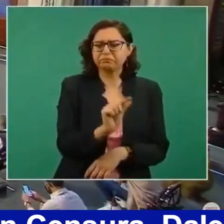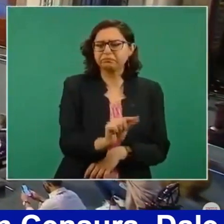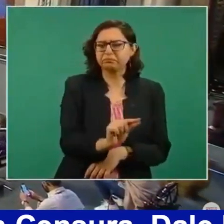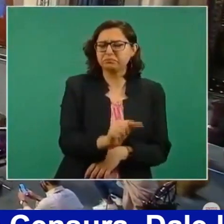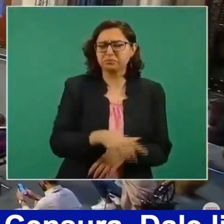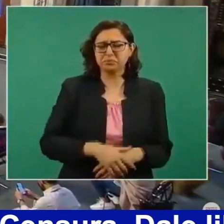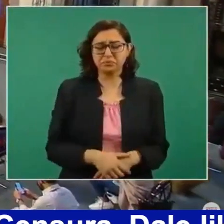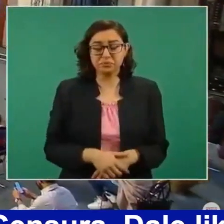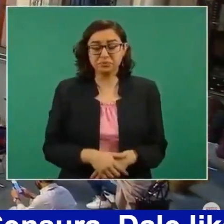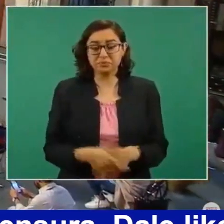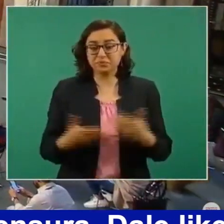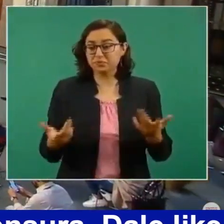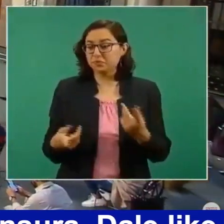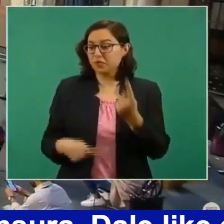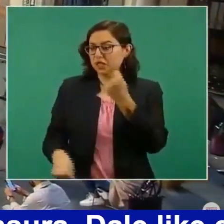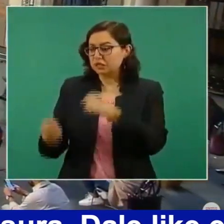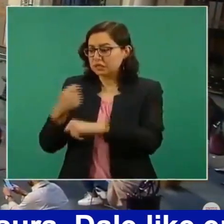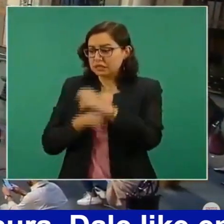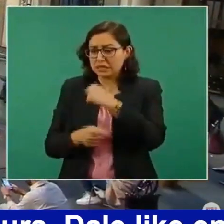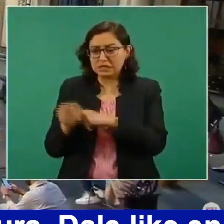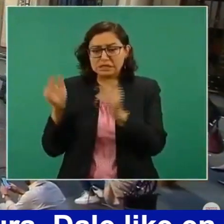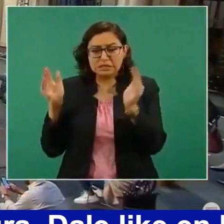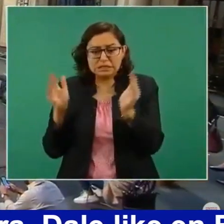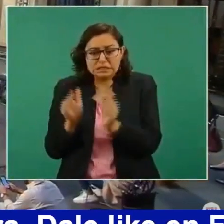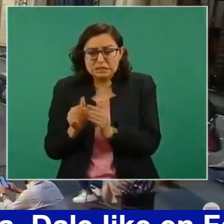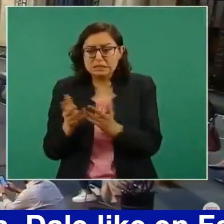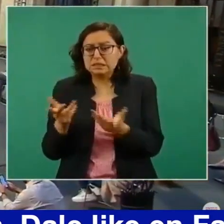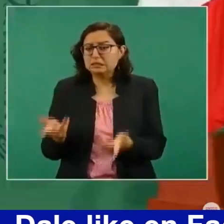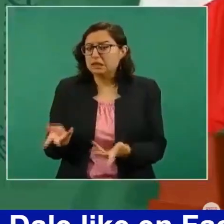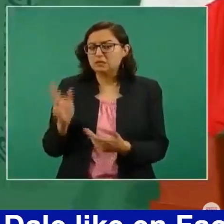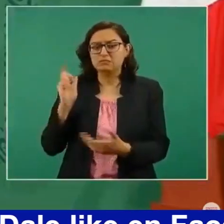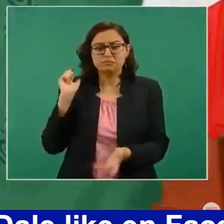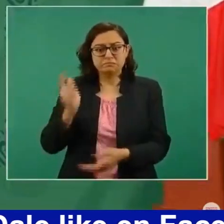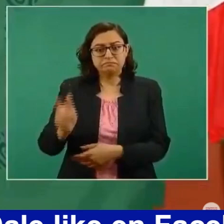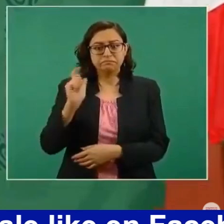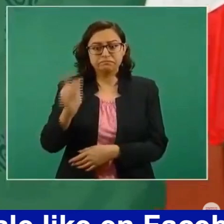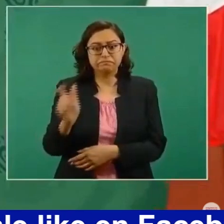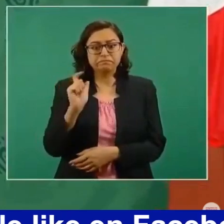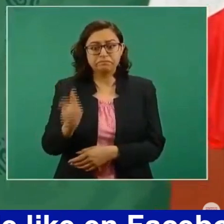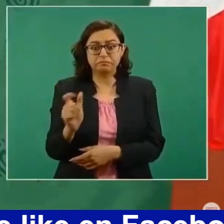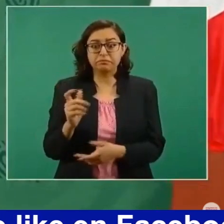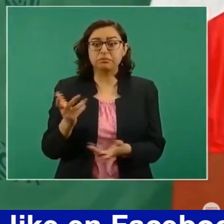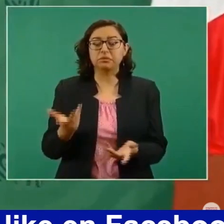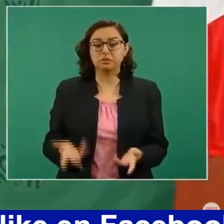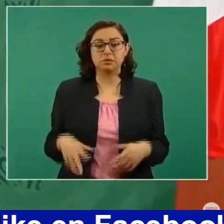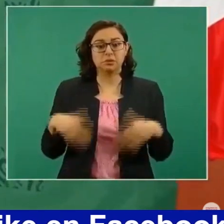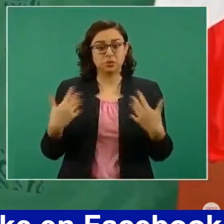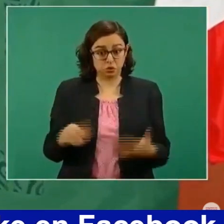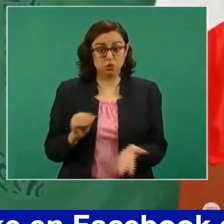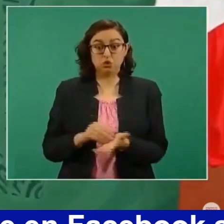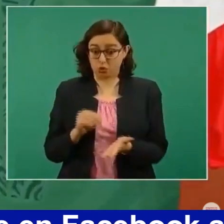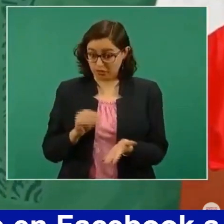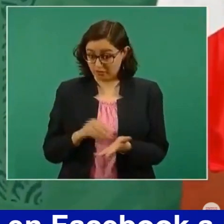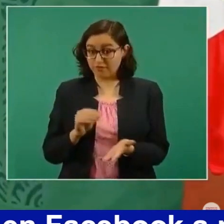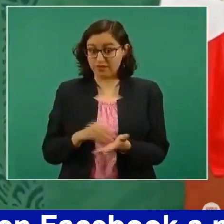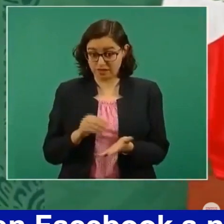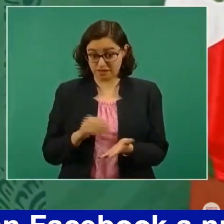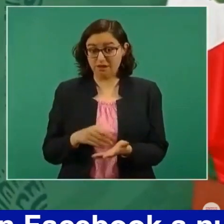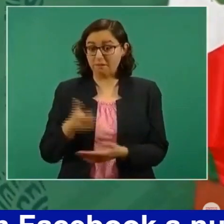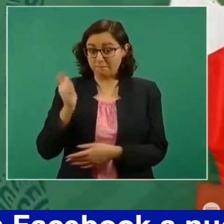de una colonia, de un barrio, de un pueblo pagaba o paga todavía, todavía y es lo que queremos corregir,